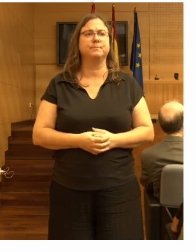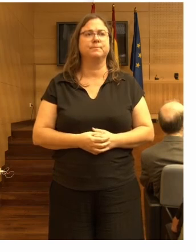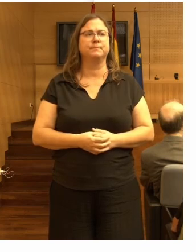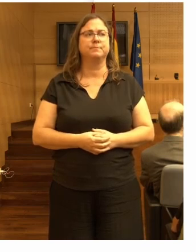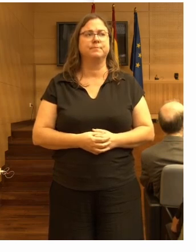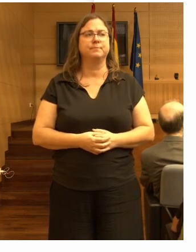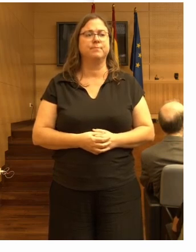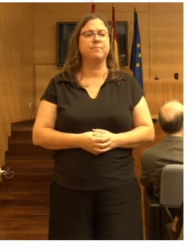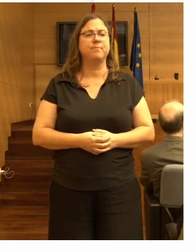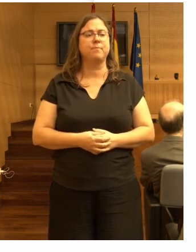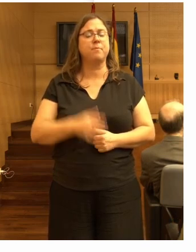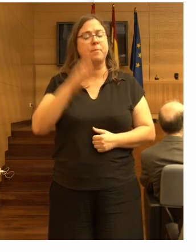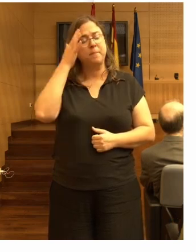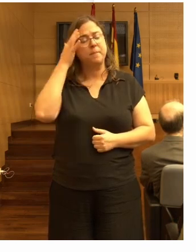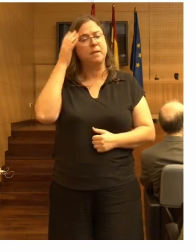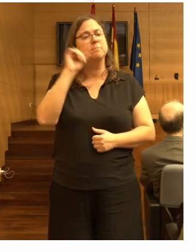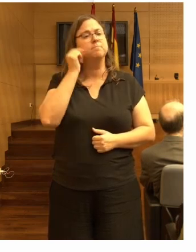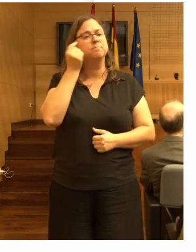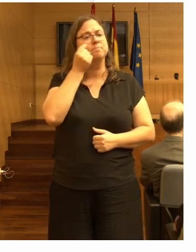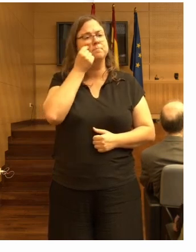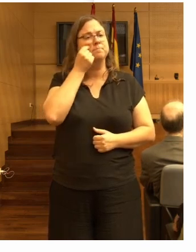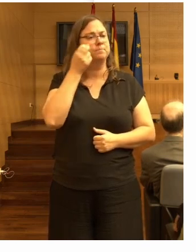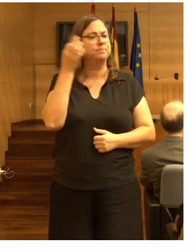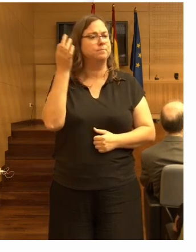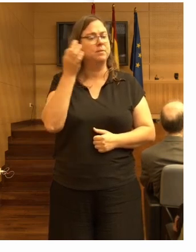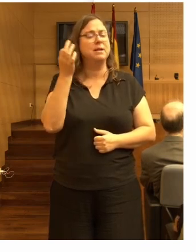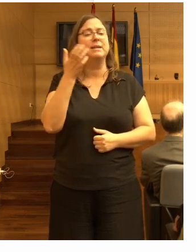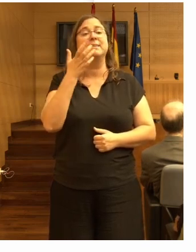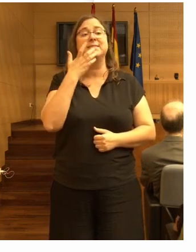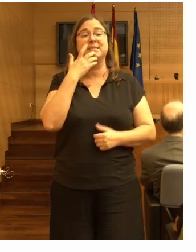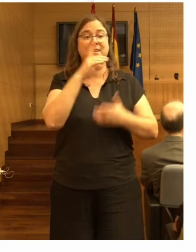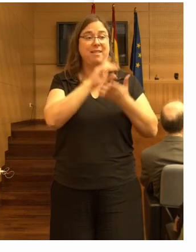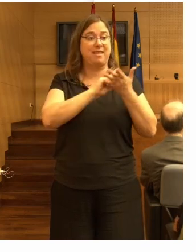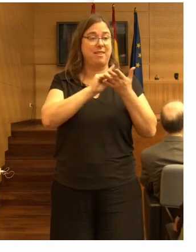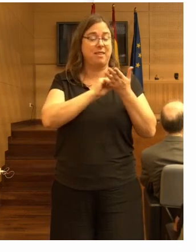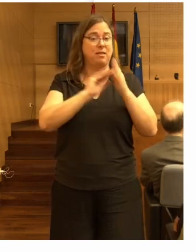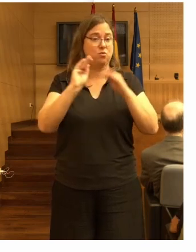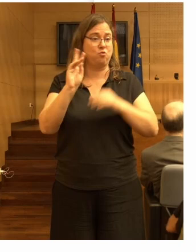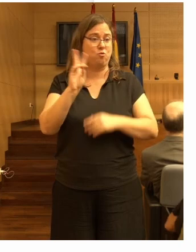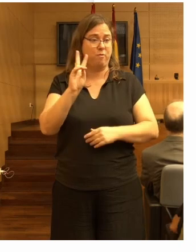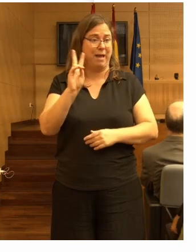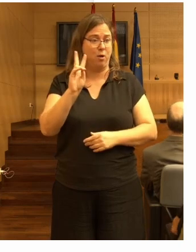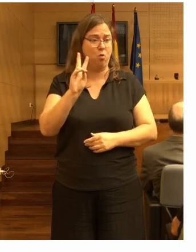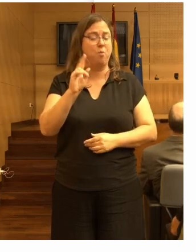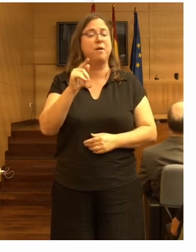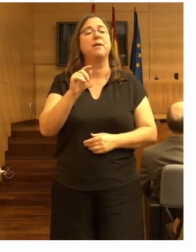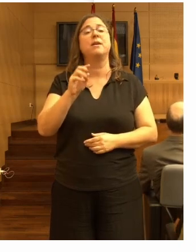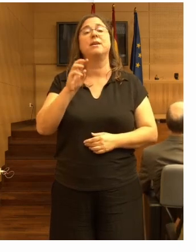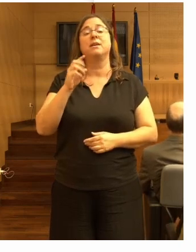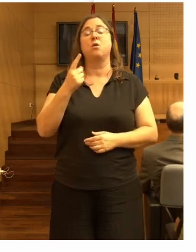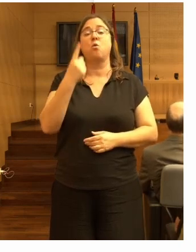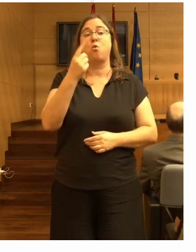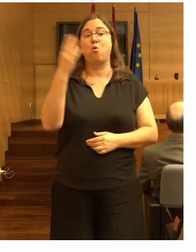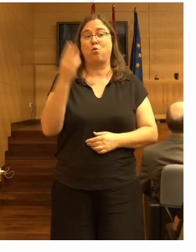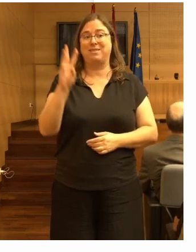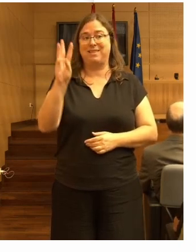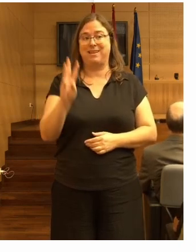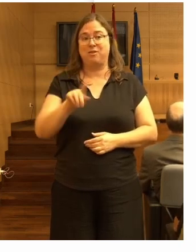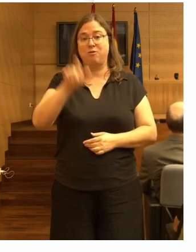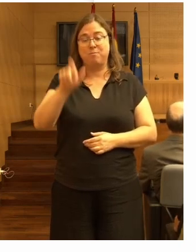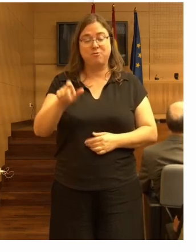Uno de los hallazgos es que, si vemos los datos de Vancouver, es que un tercio de las personas que viven en